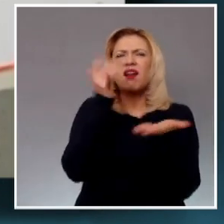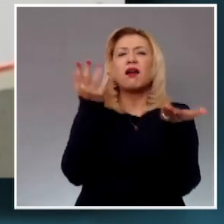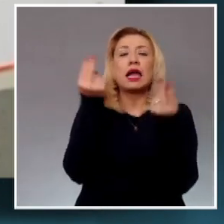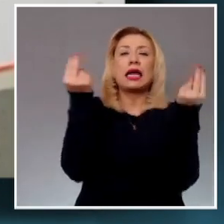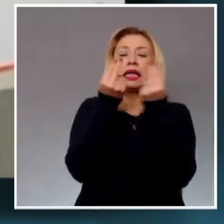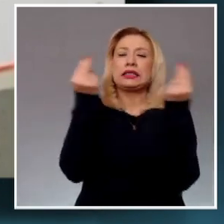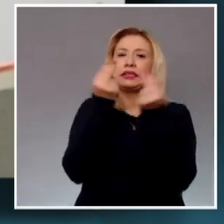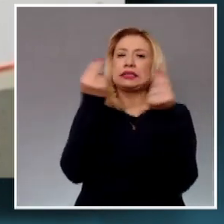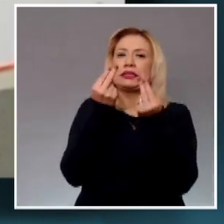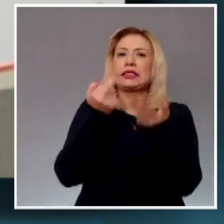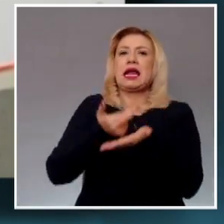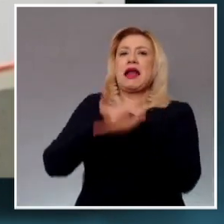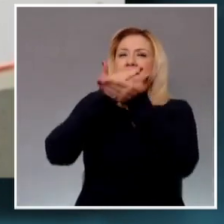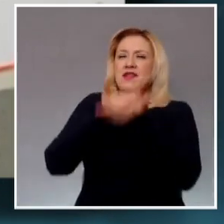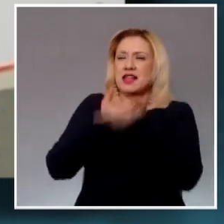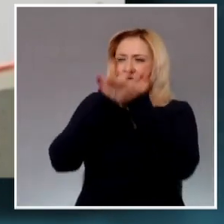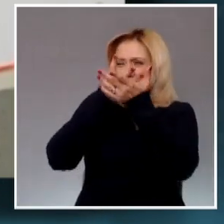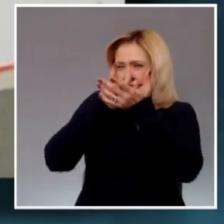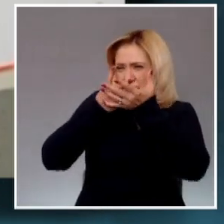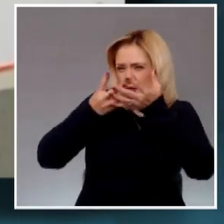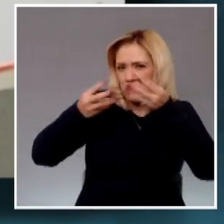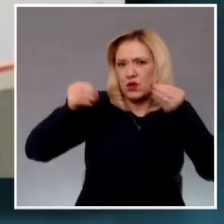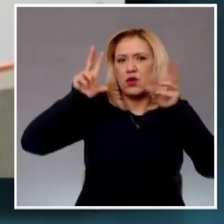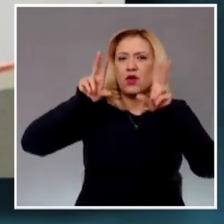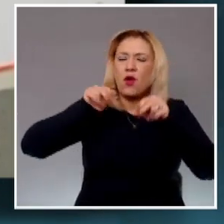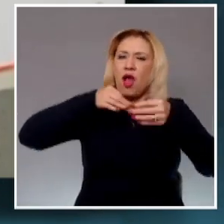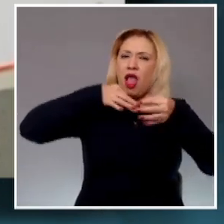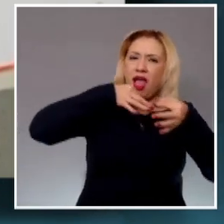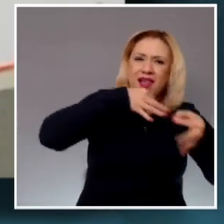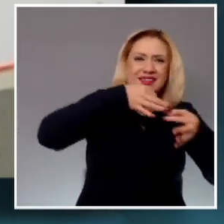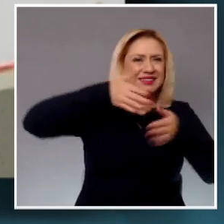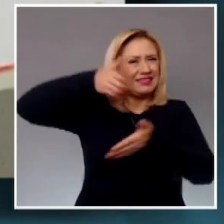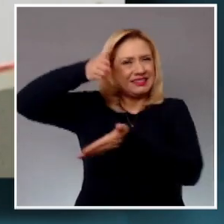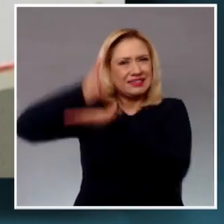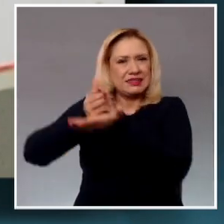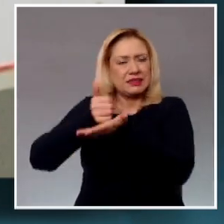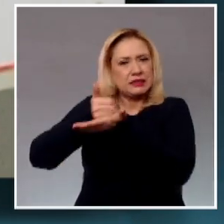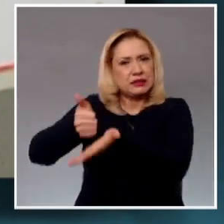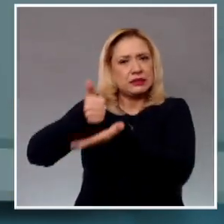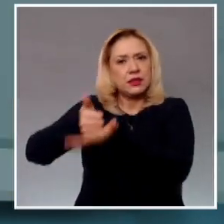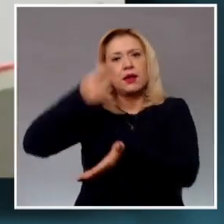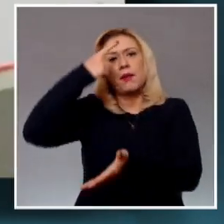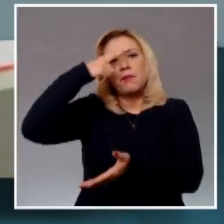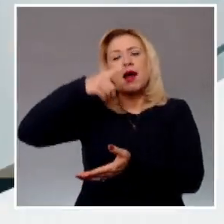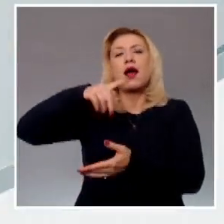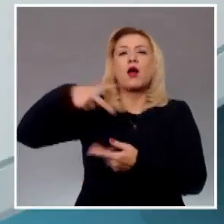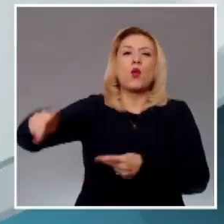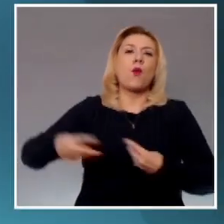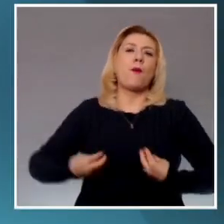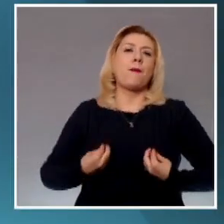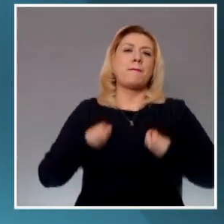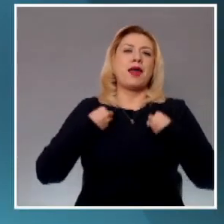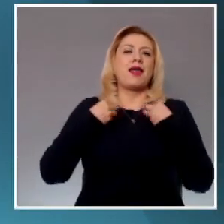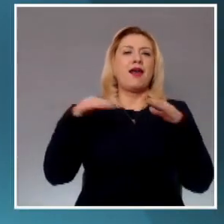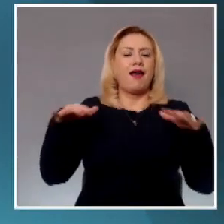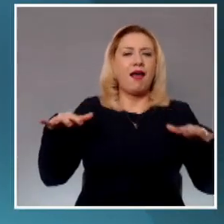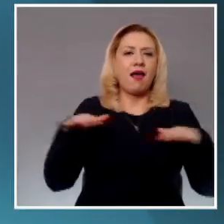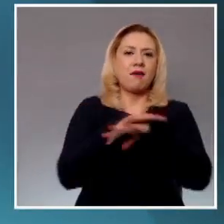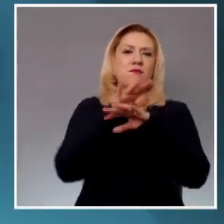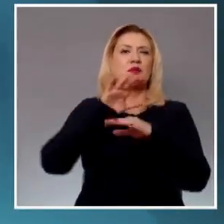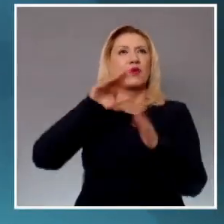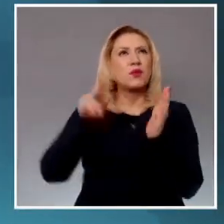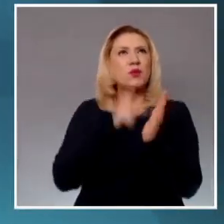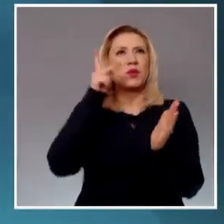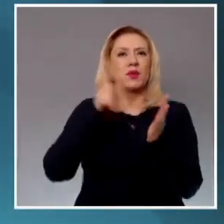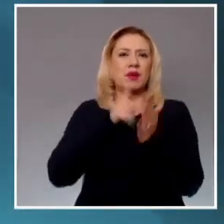psicoactivas reinsertar en sociedad y evitar la reincidencia delictiva la central de